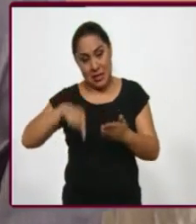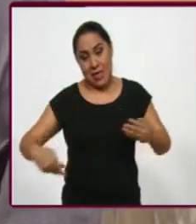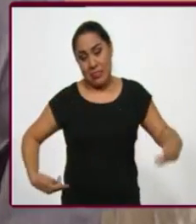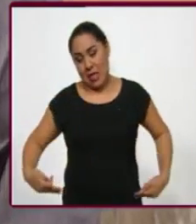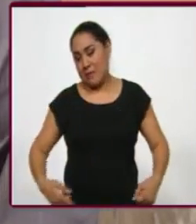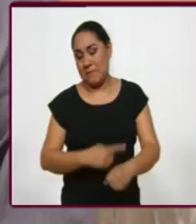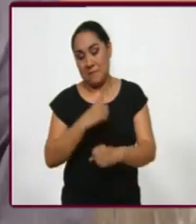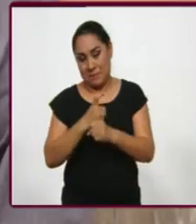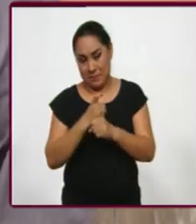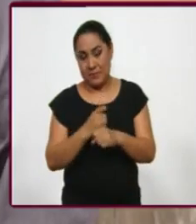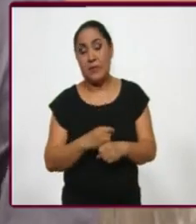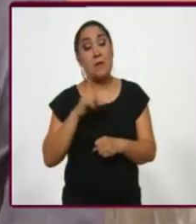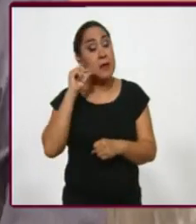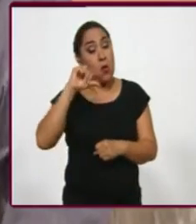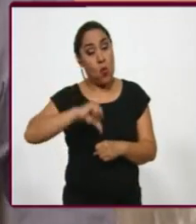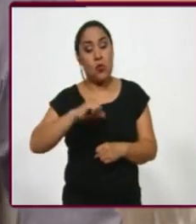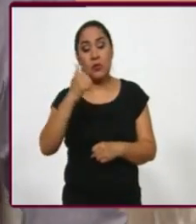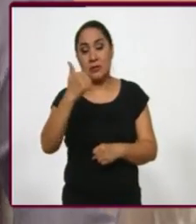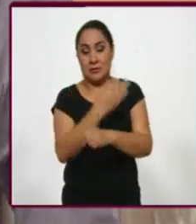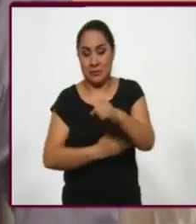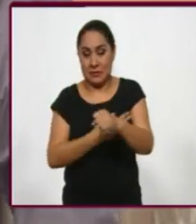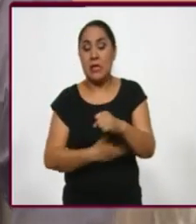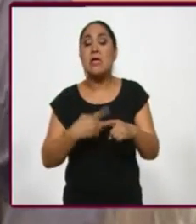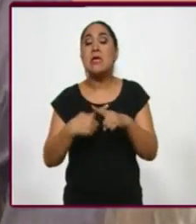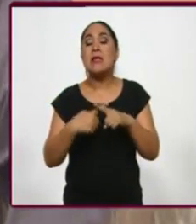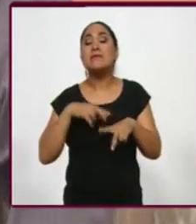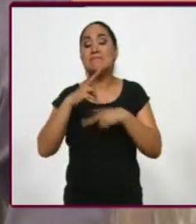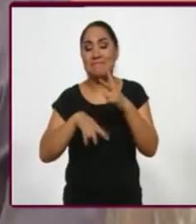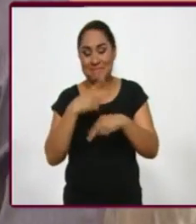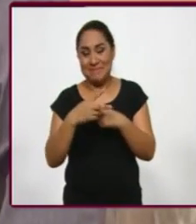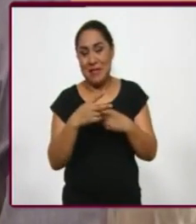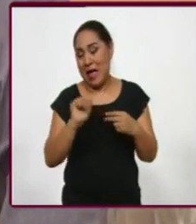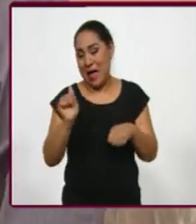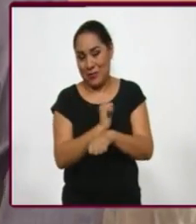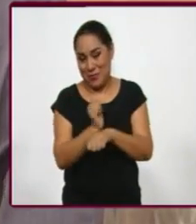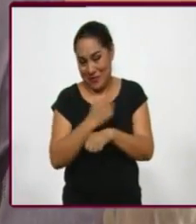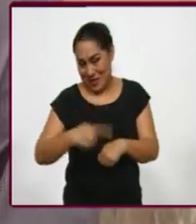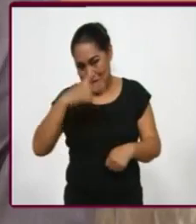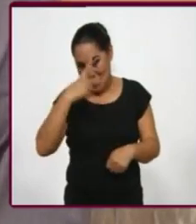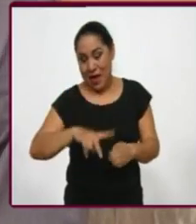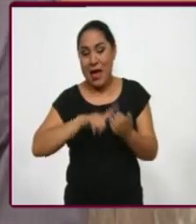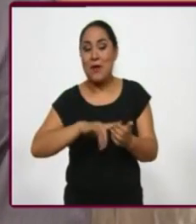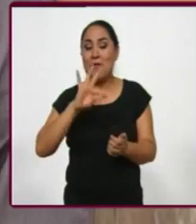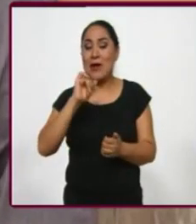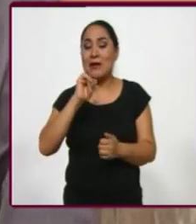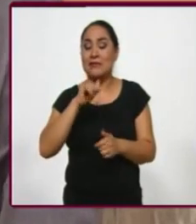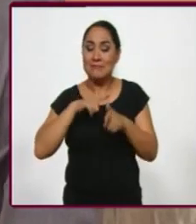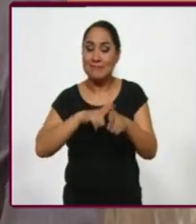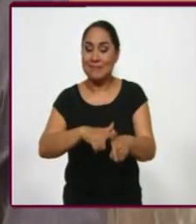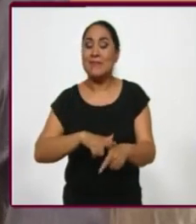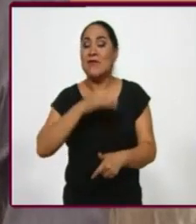hoy y mañana a las 18 horas, participación de los creativos escénicos mexicanos en la cuadragésima sexta edición del Festival